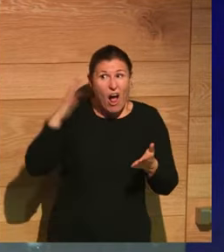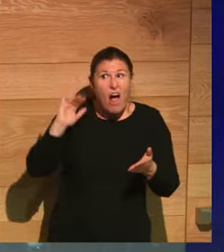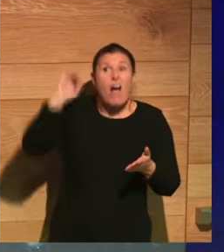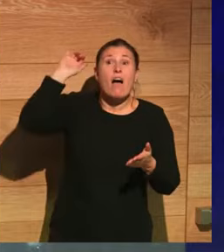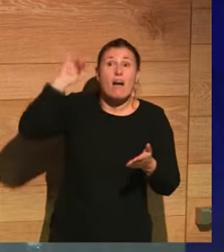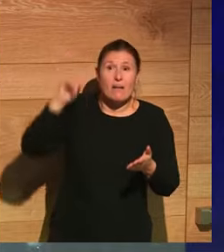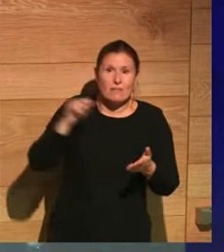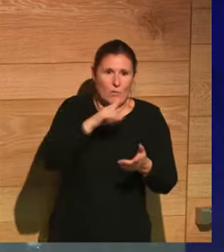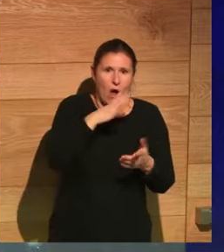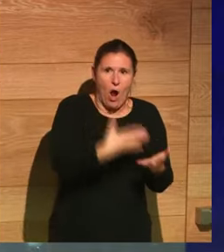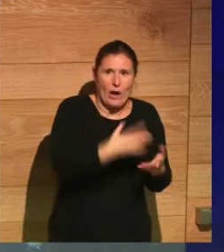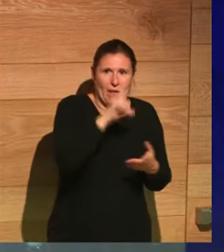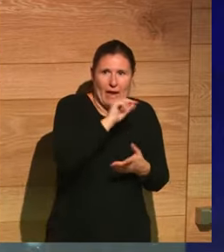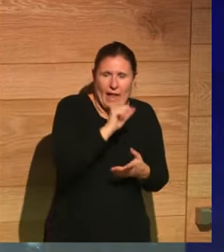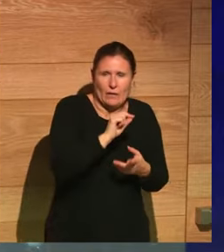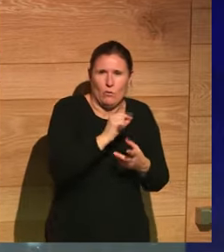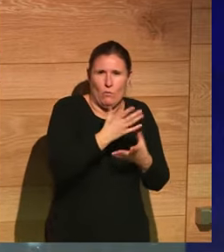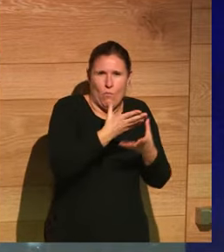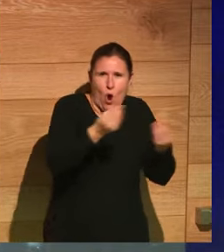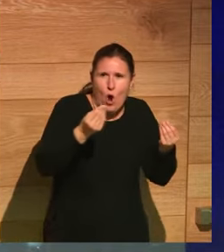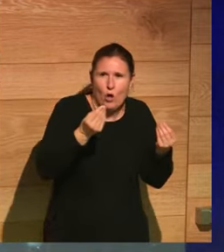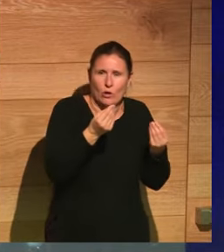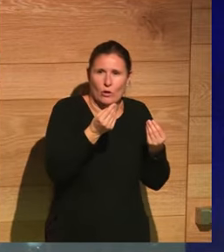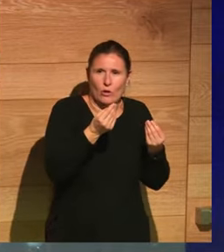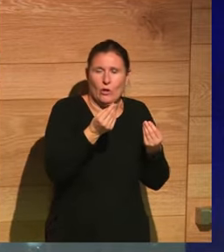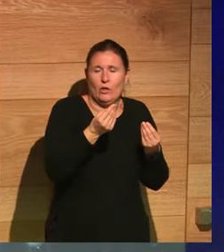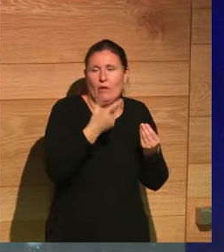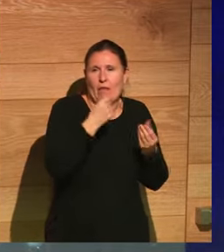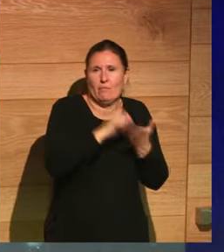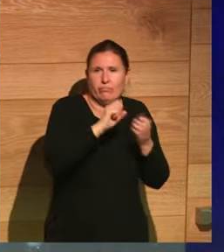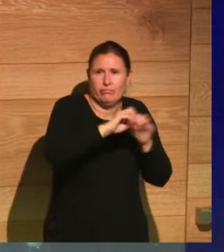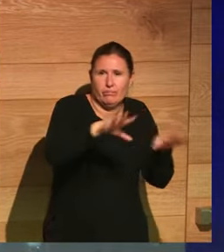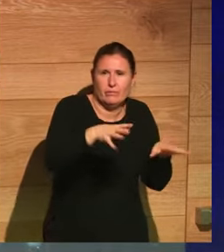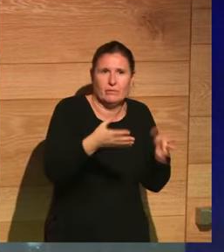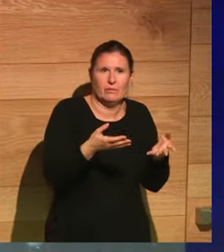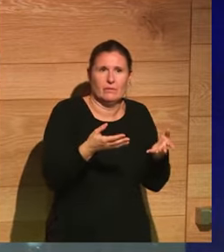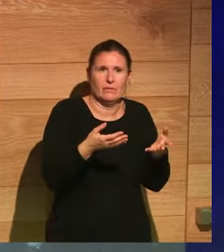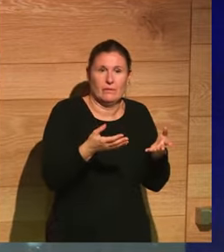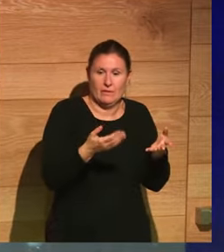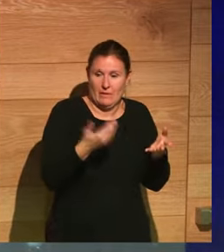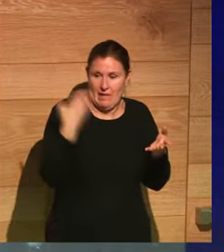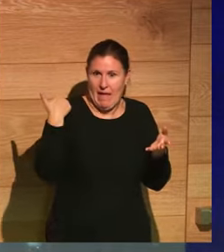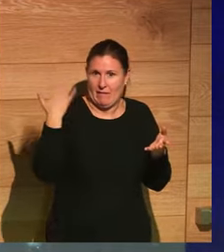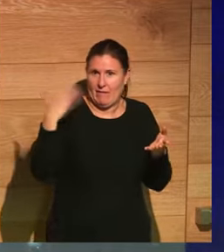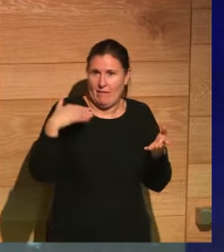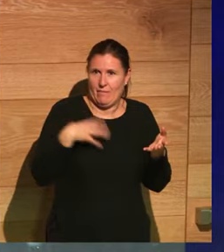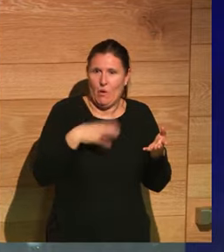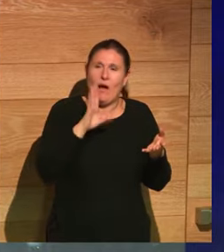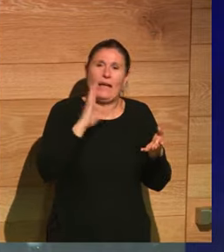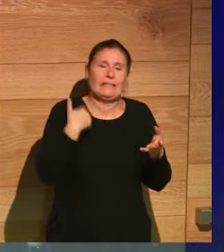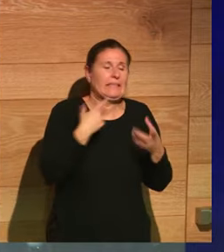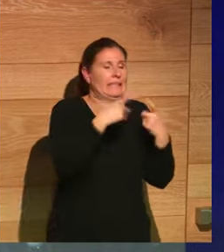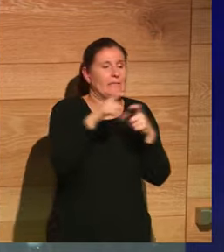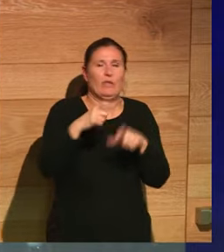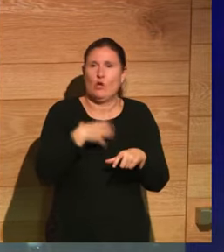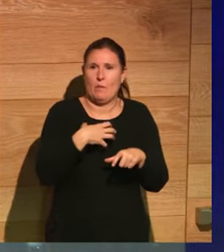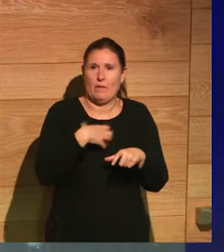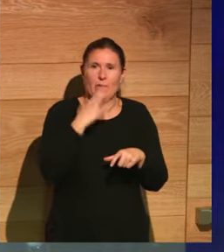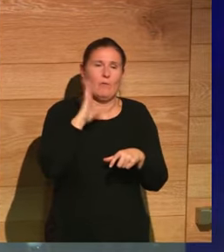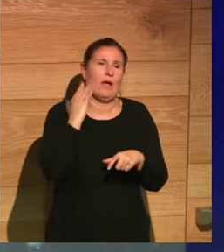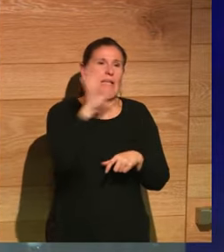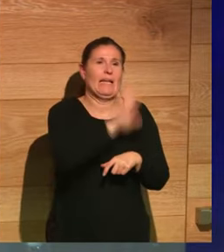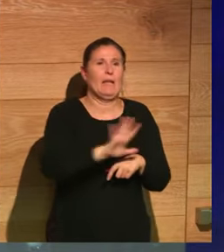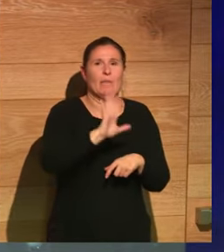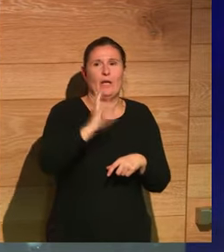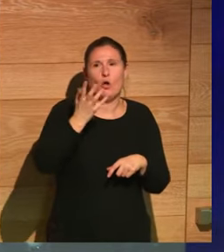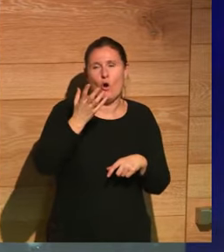inmediatos, baratos, masivos y es más, con perfilados, porque muchos de estos no podían hacer segmentación, no podían decir, a lo mejor en el Imperio Romano,